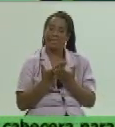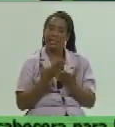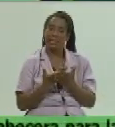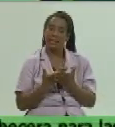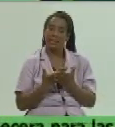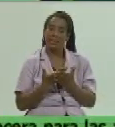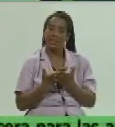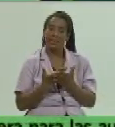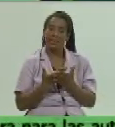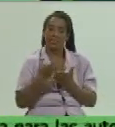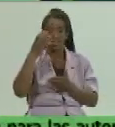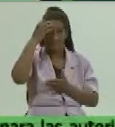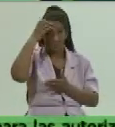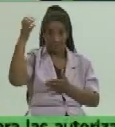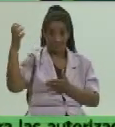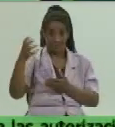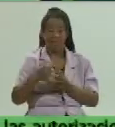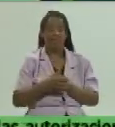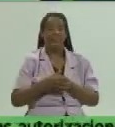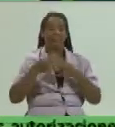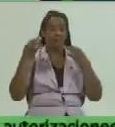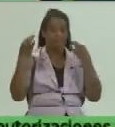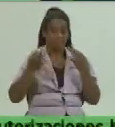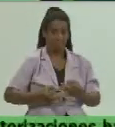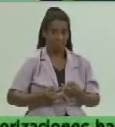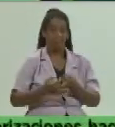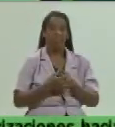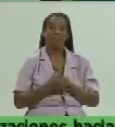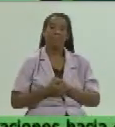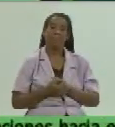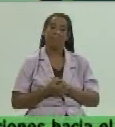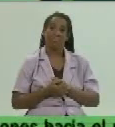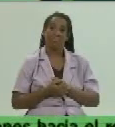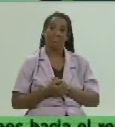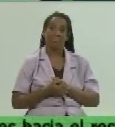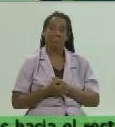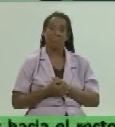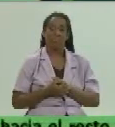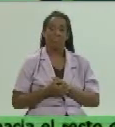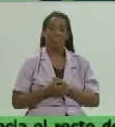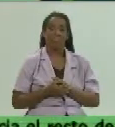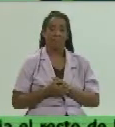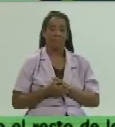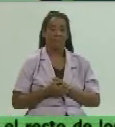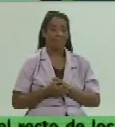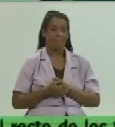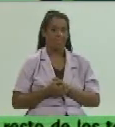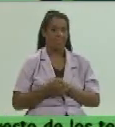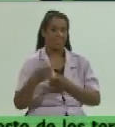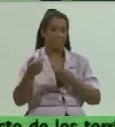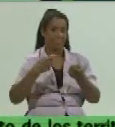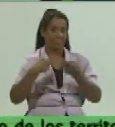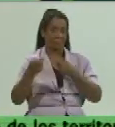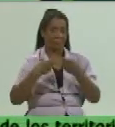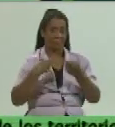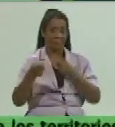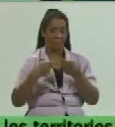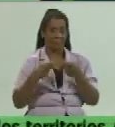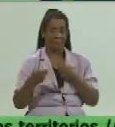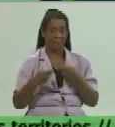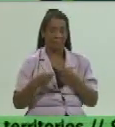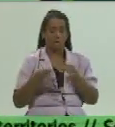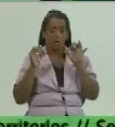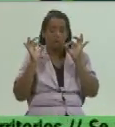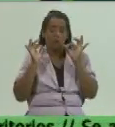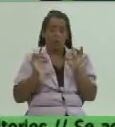el papel que verdaderamente se le ha agenciado en la en la comercialización y es la de sostener